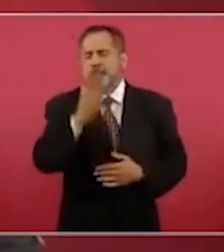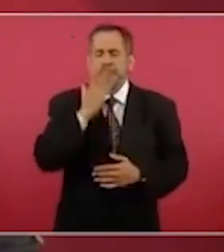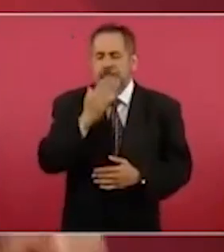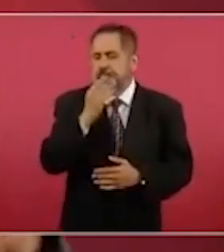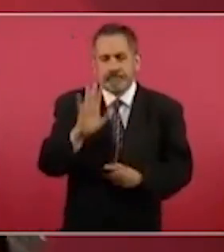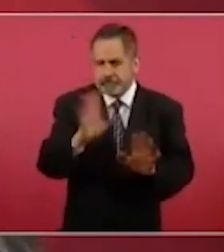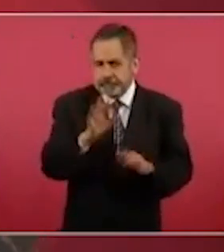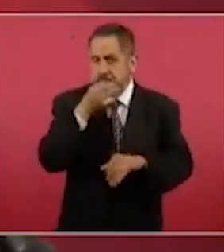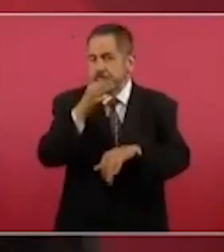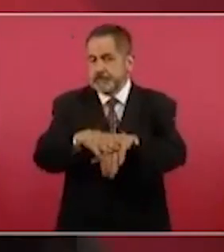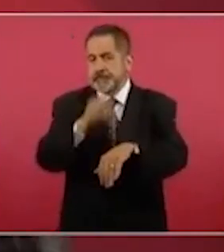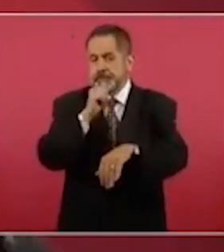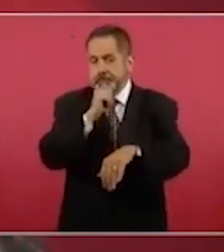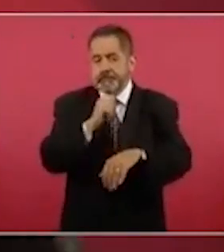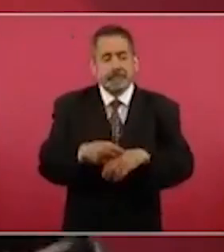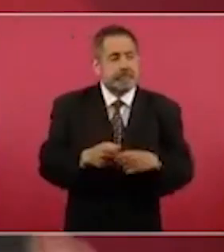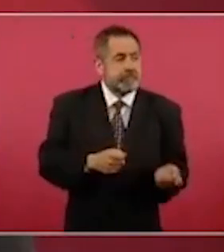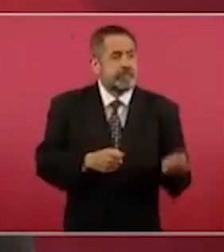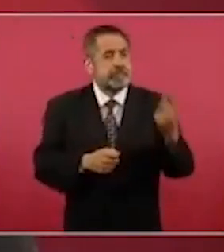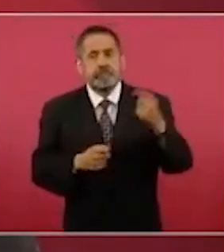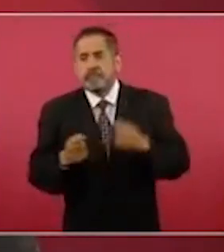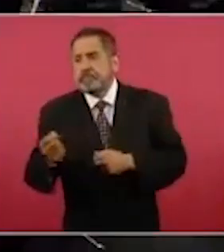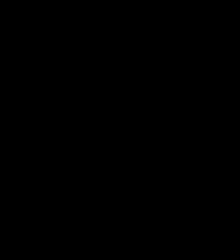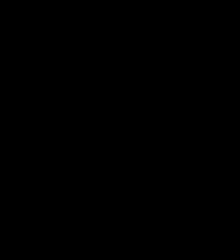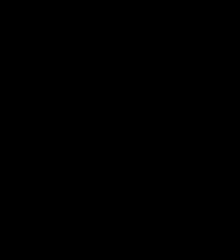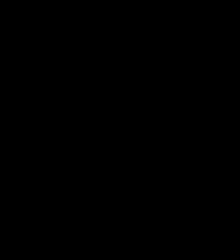un problema que además se presenta de manera puntual, de manera localizada.